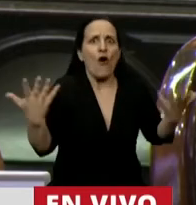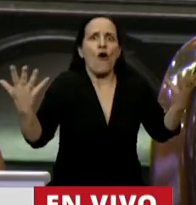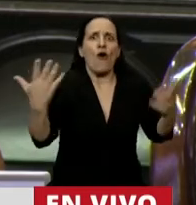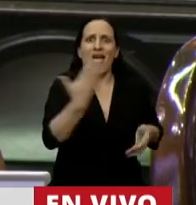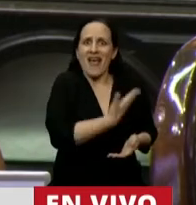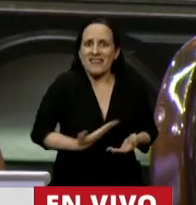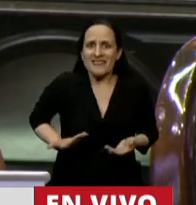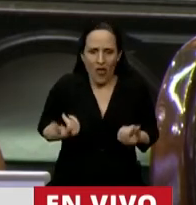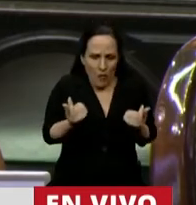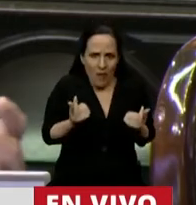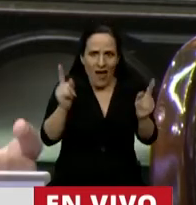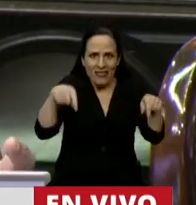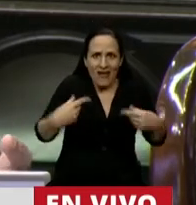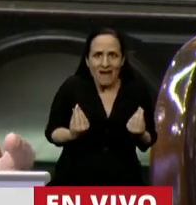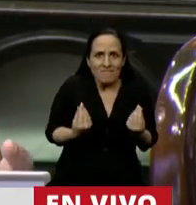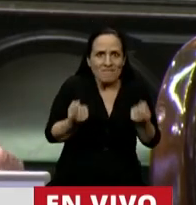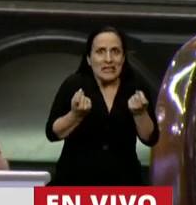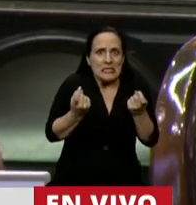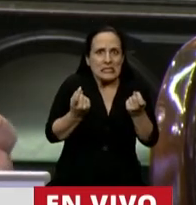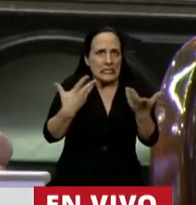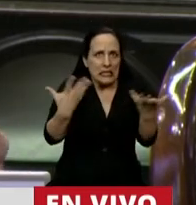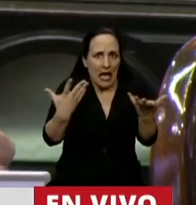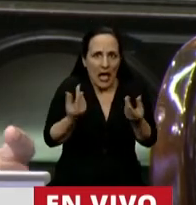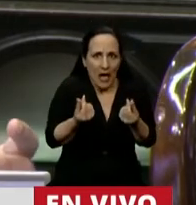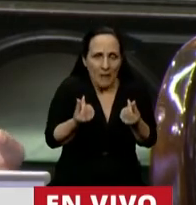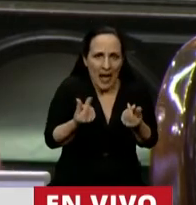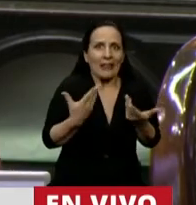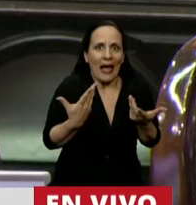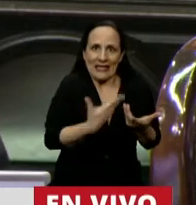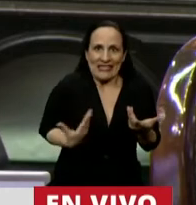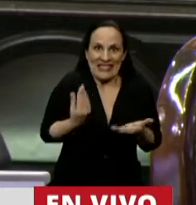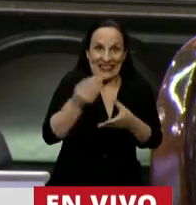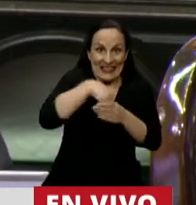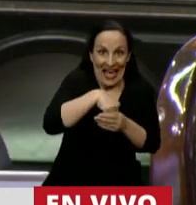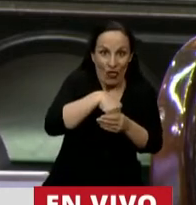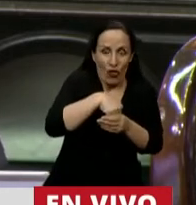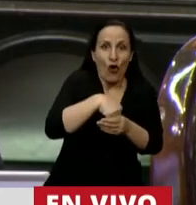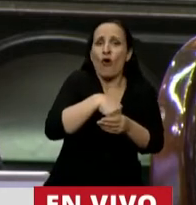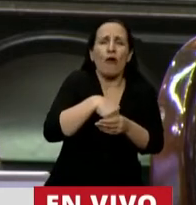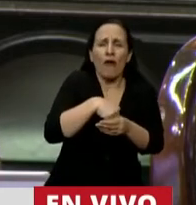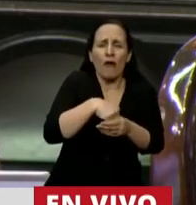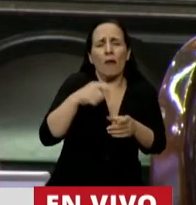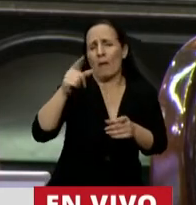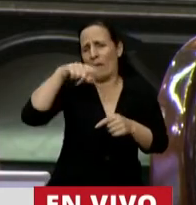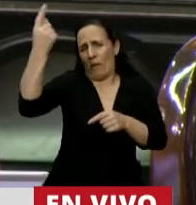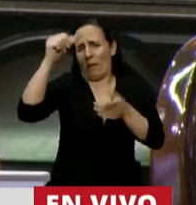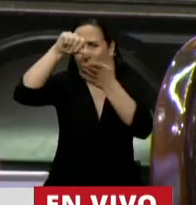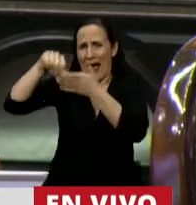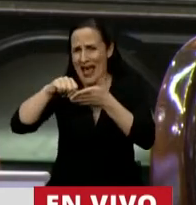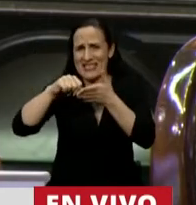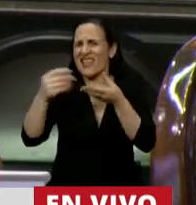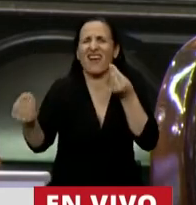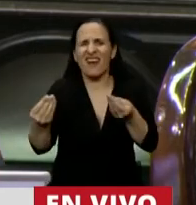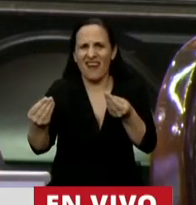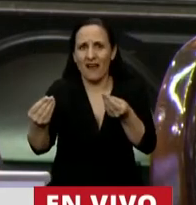financiamiento. Y el financiamiento que tienen los Estados al que la mayoría de los países recurrieron